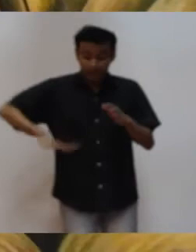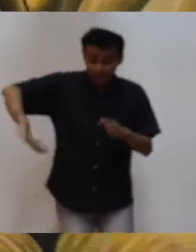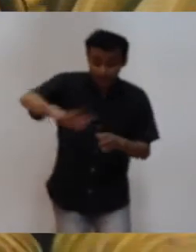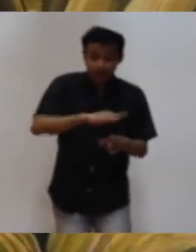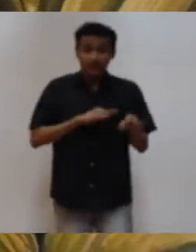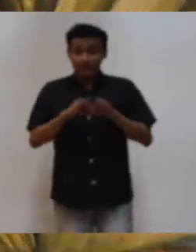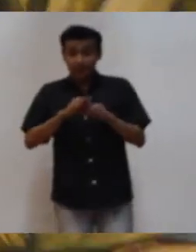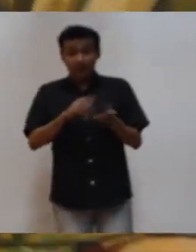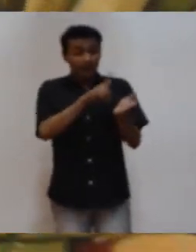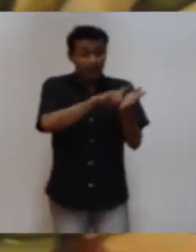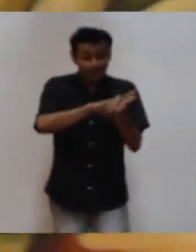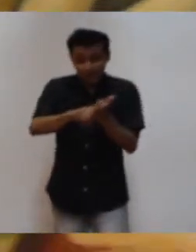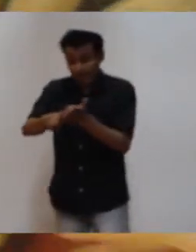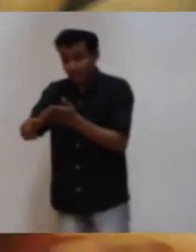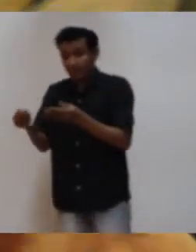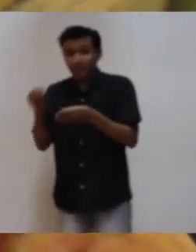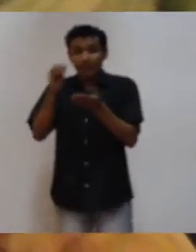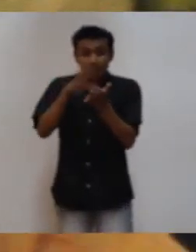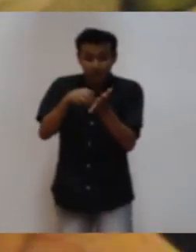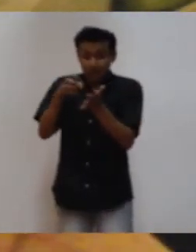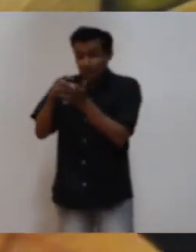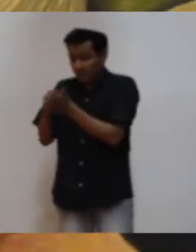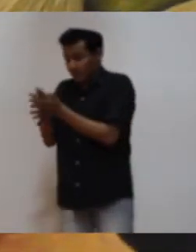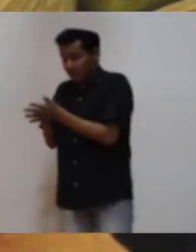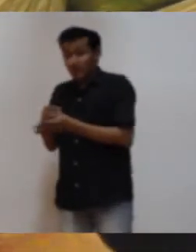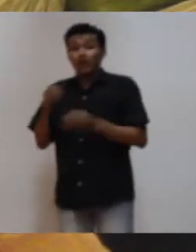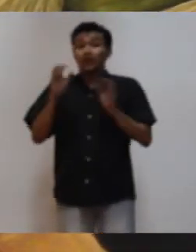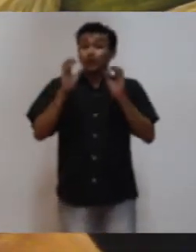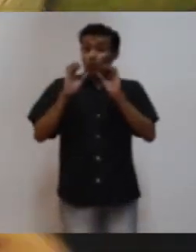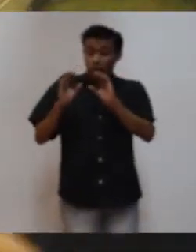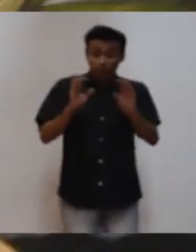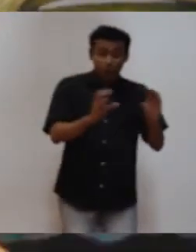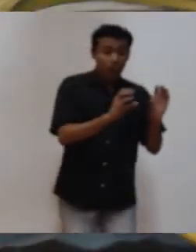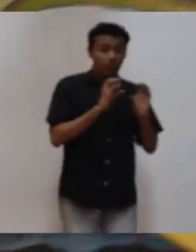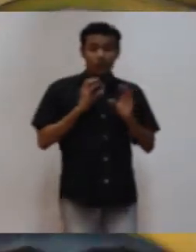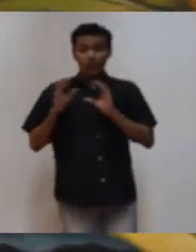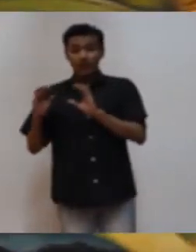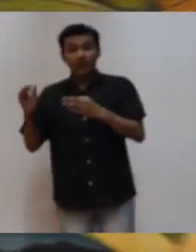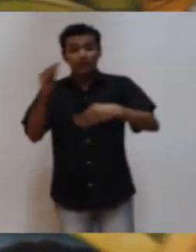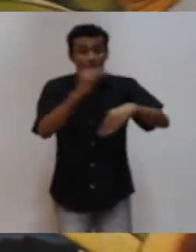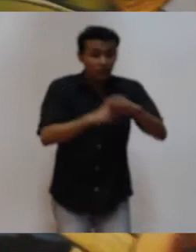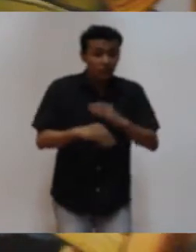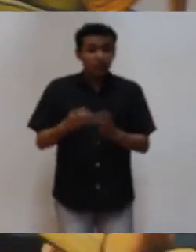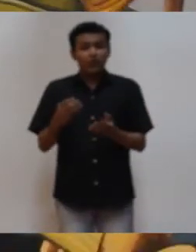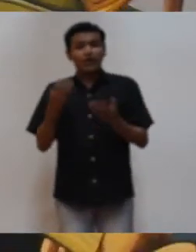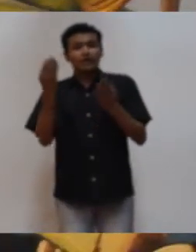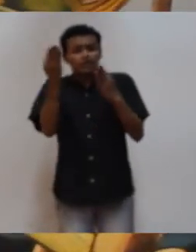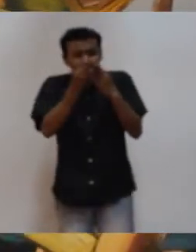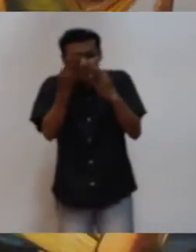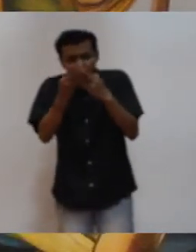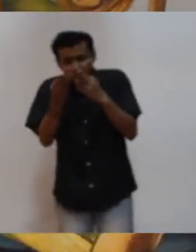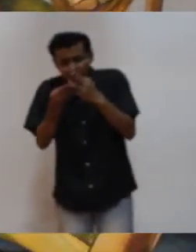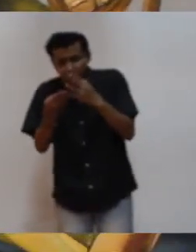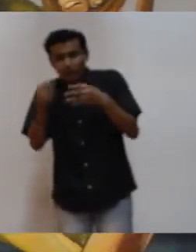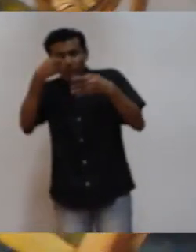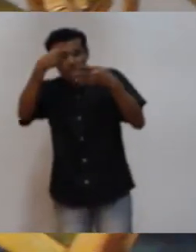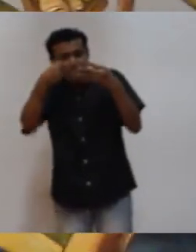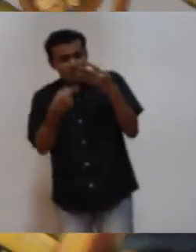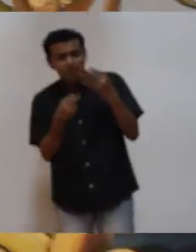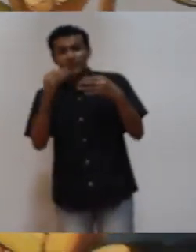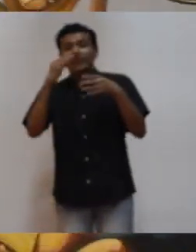siembran, limpian la tierra, piscan, mantienen, abonan, cortan y seleccionan.